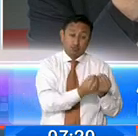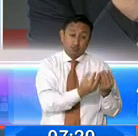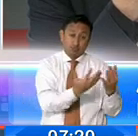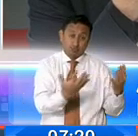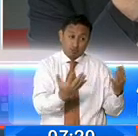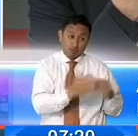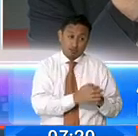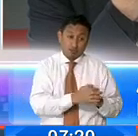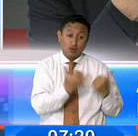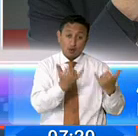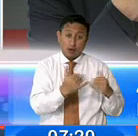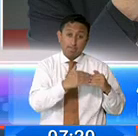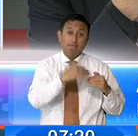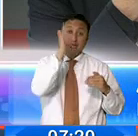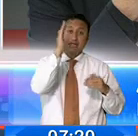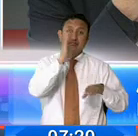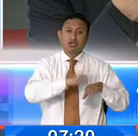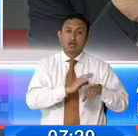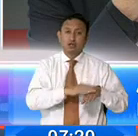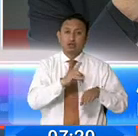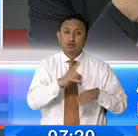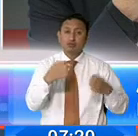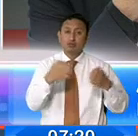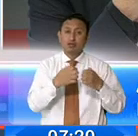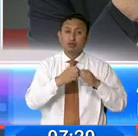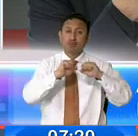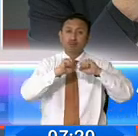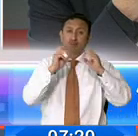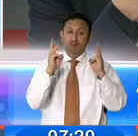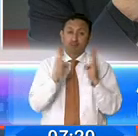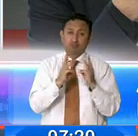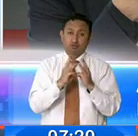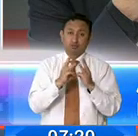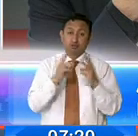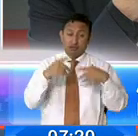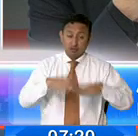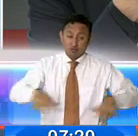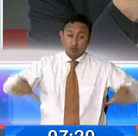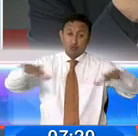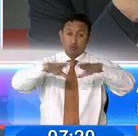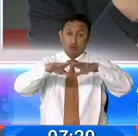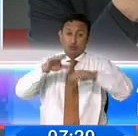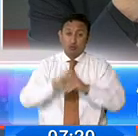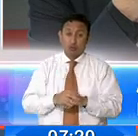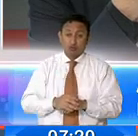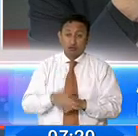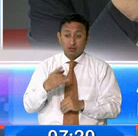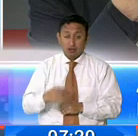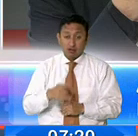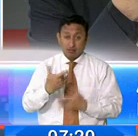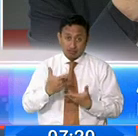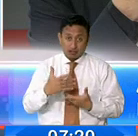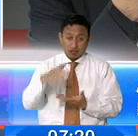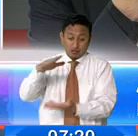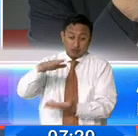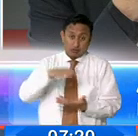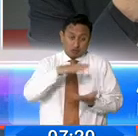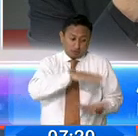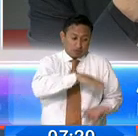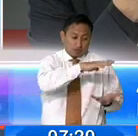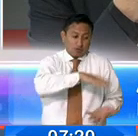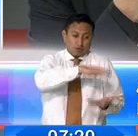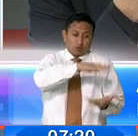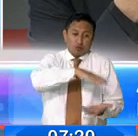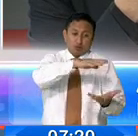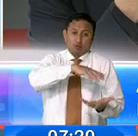por hoy es superior en virtud de que el equipo del MIES está desplegado en territorio ya haciendo la entrega de las donaciones a